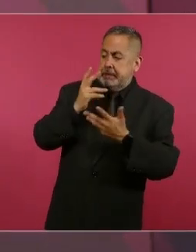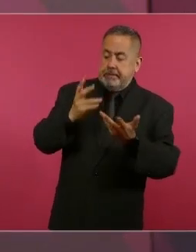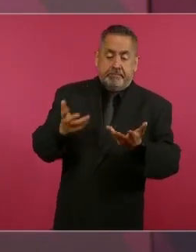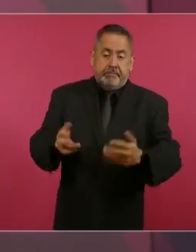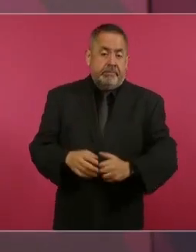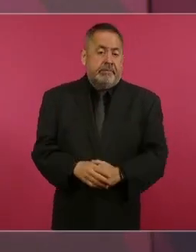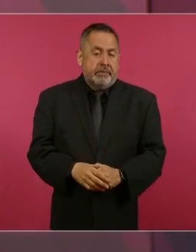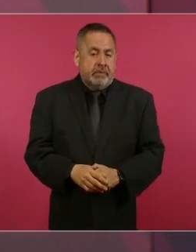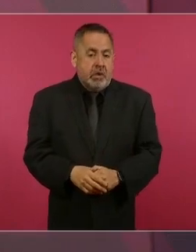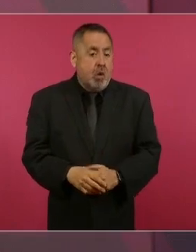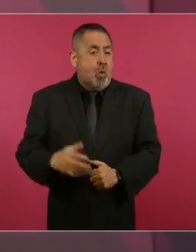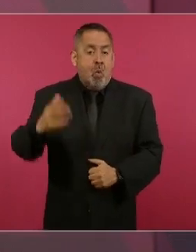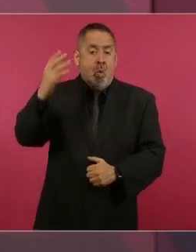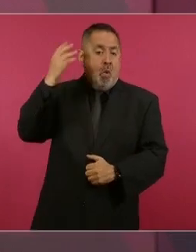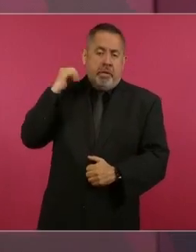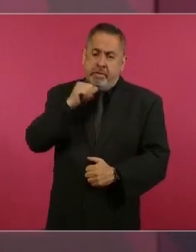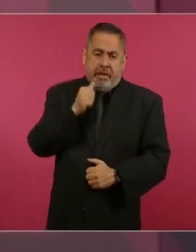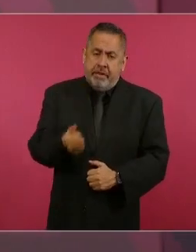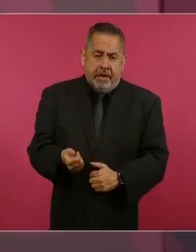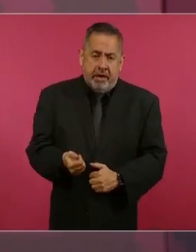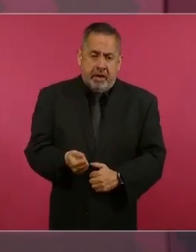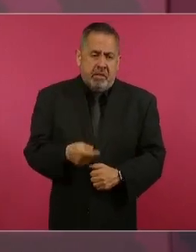Eso no pasaba antes